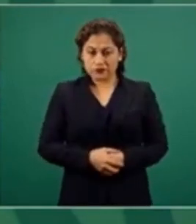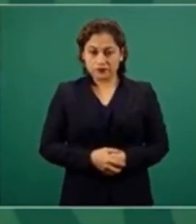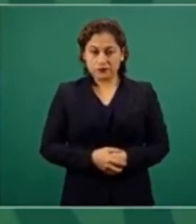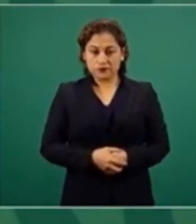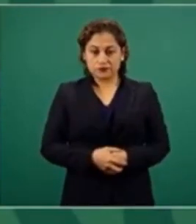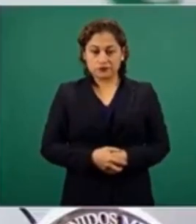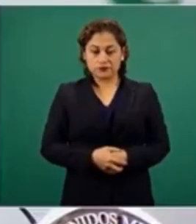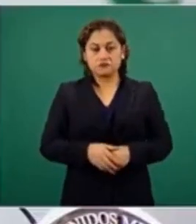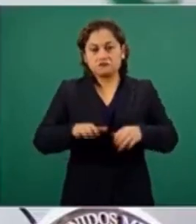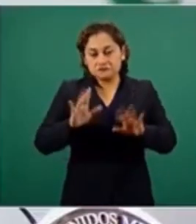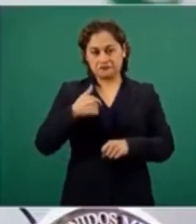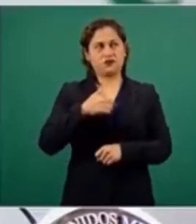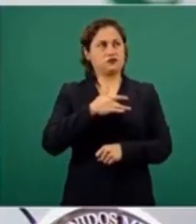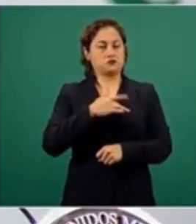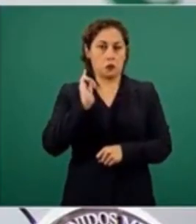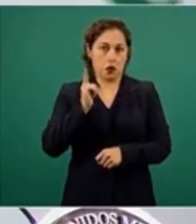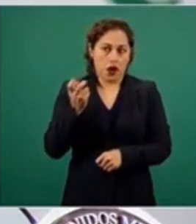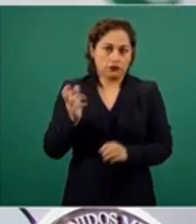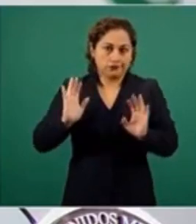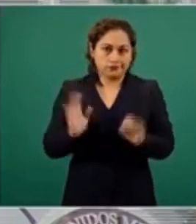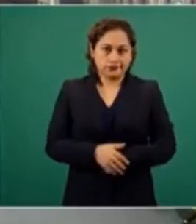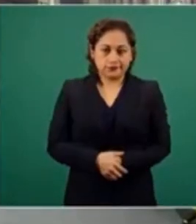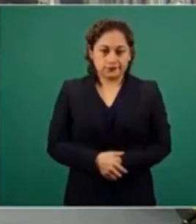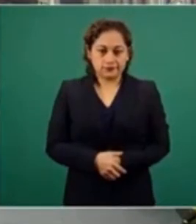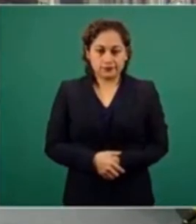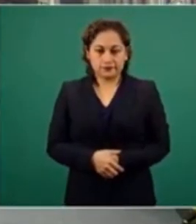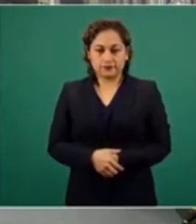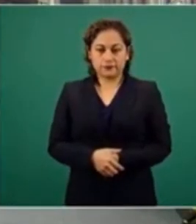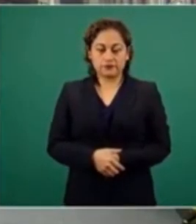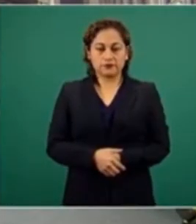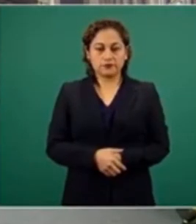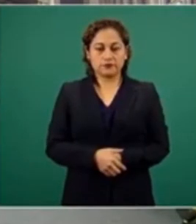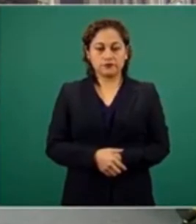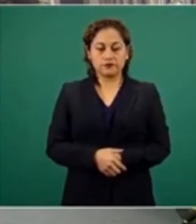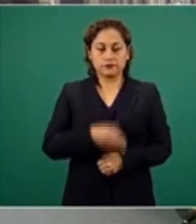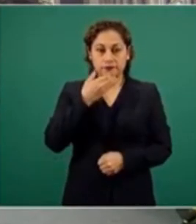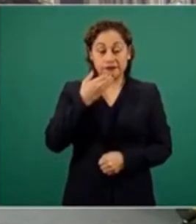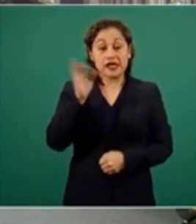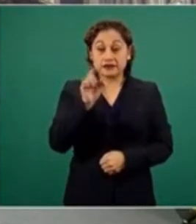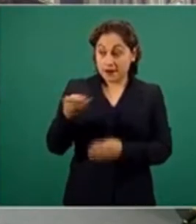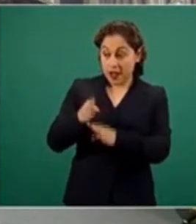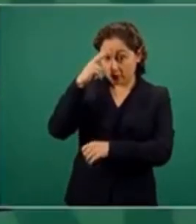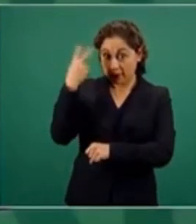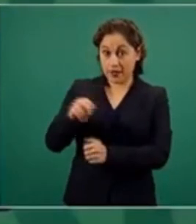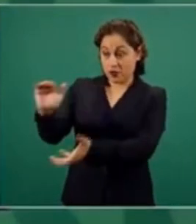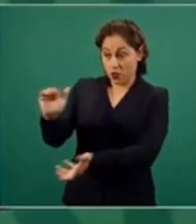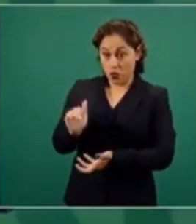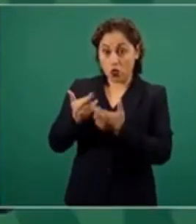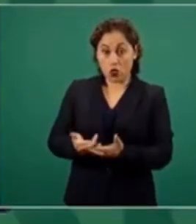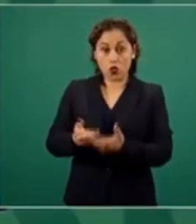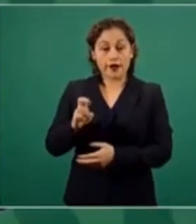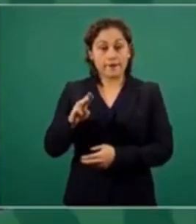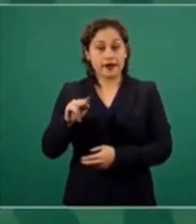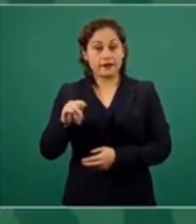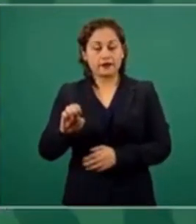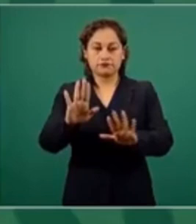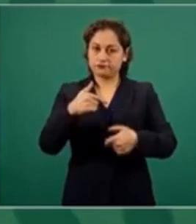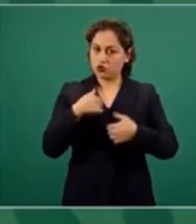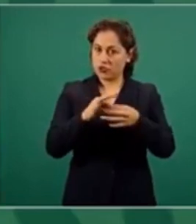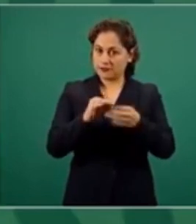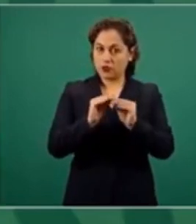Pues yo deseo que sea eso. ¿No se llama, señor presidente? Si nos dan esos remanentes, también lo aclaro, eso es muy importante.